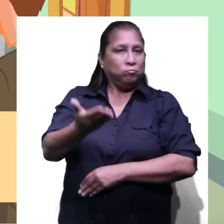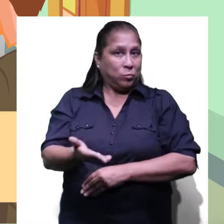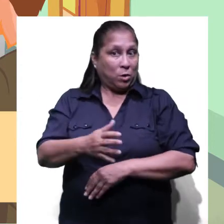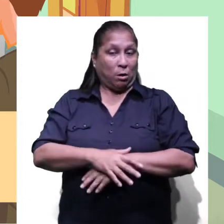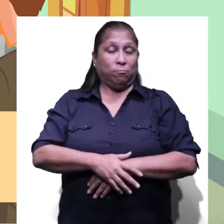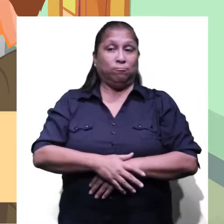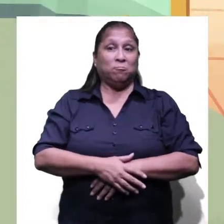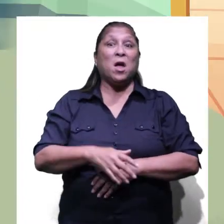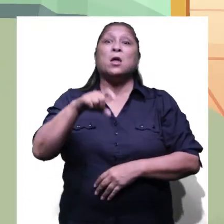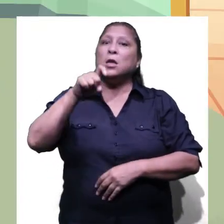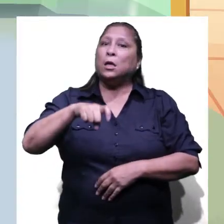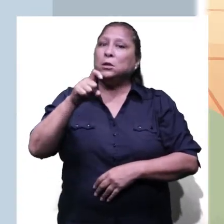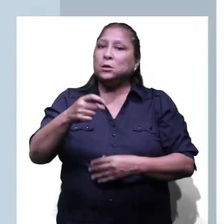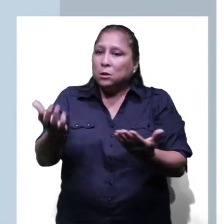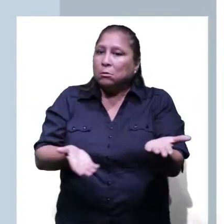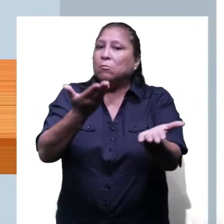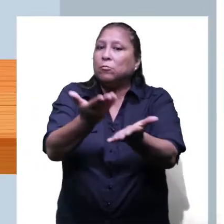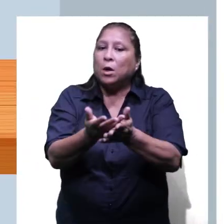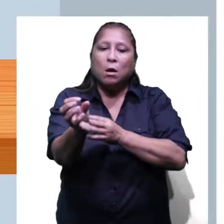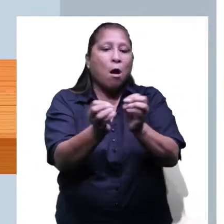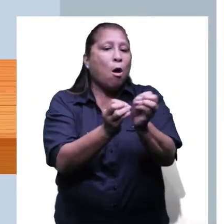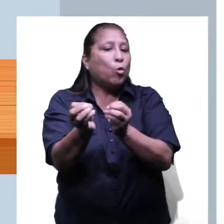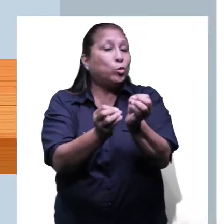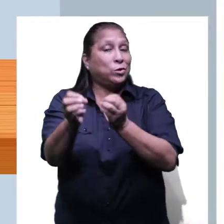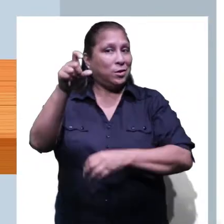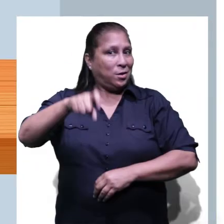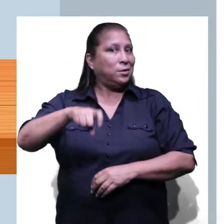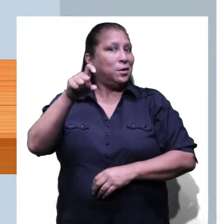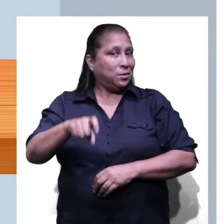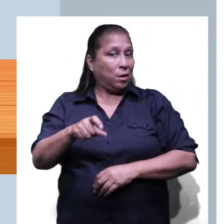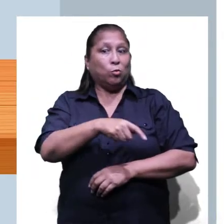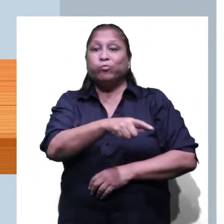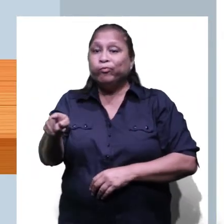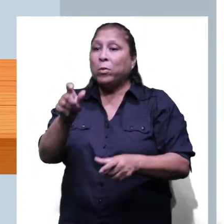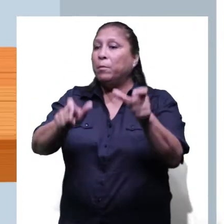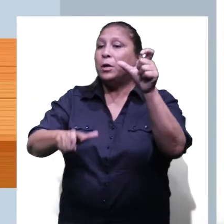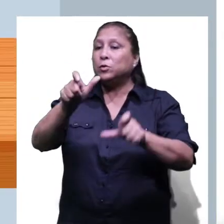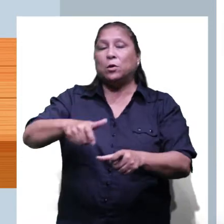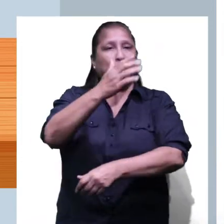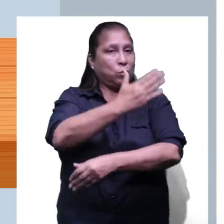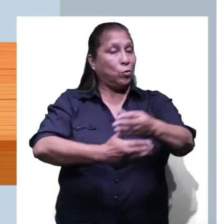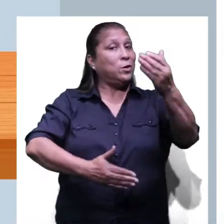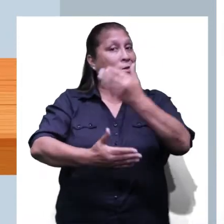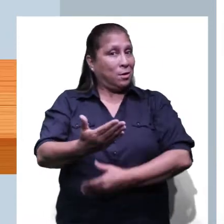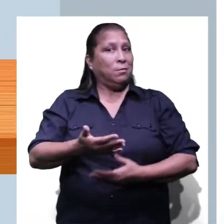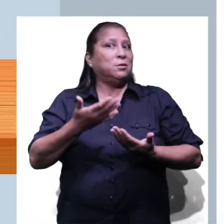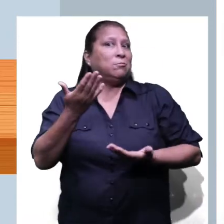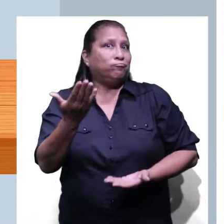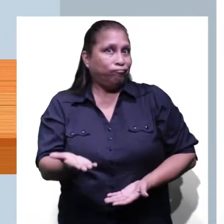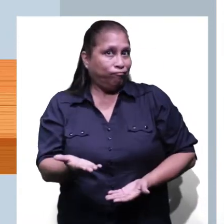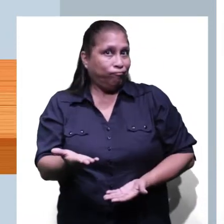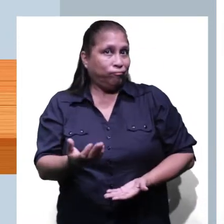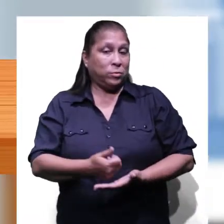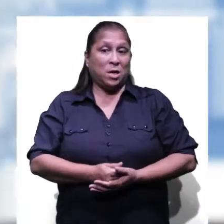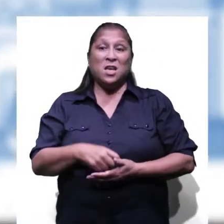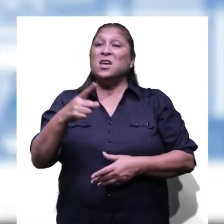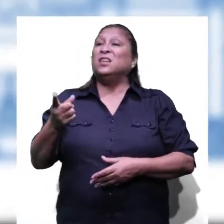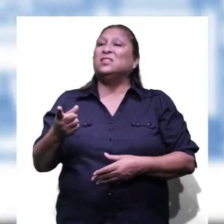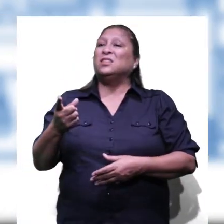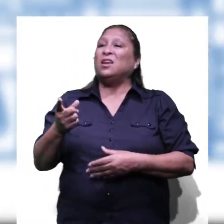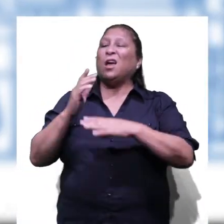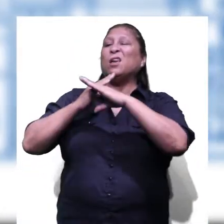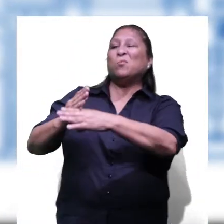confianza, asimismo brindar los ajustes razonables necesarios que las personas con discapacidad requieran.